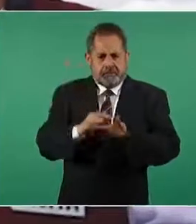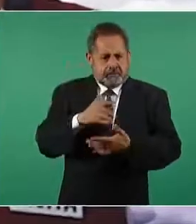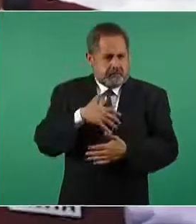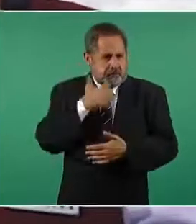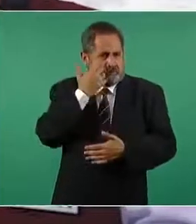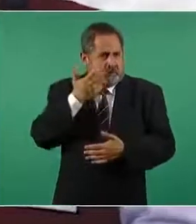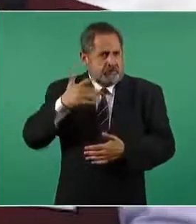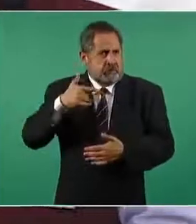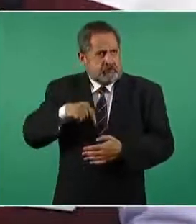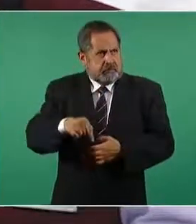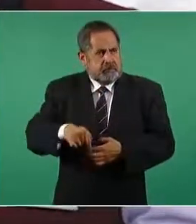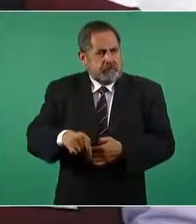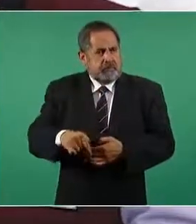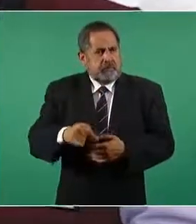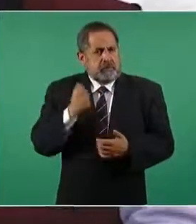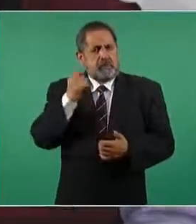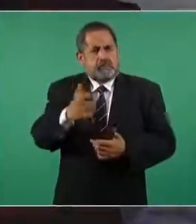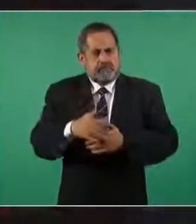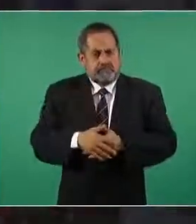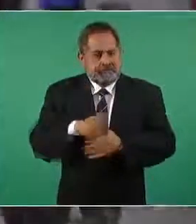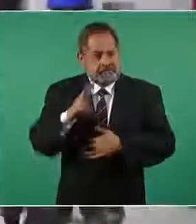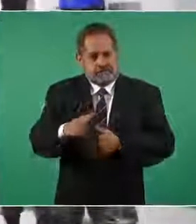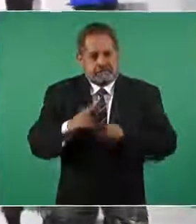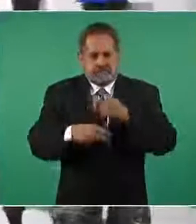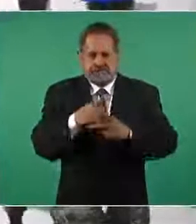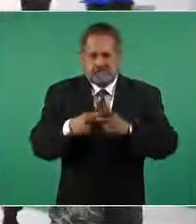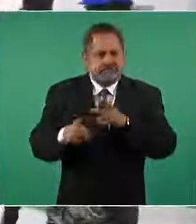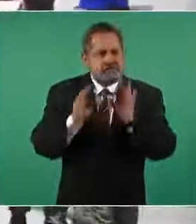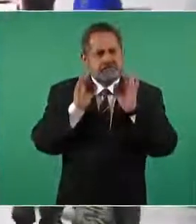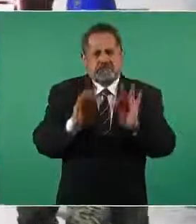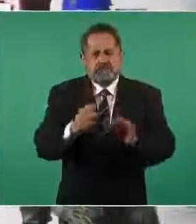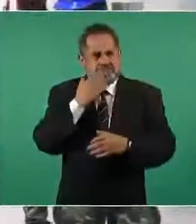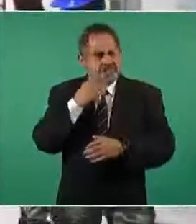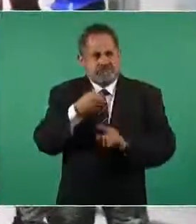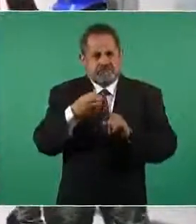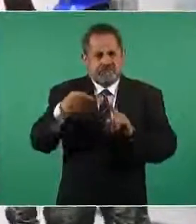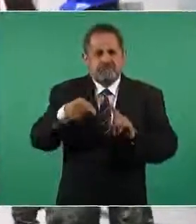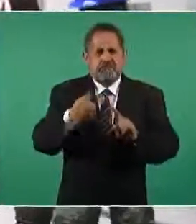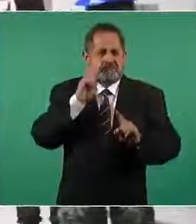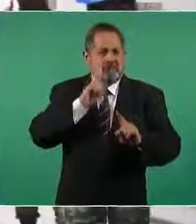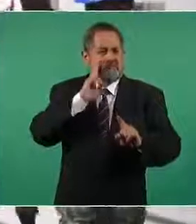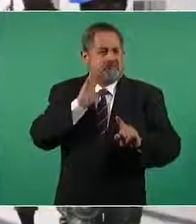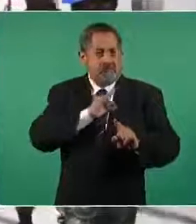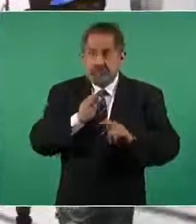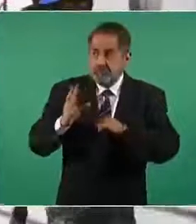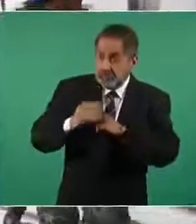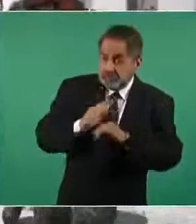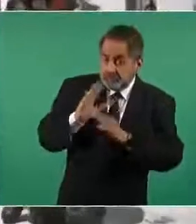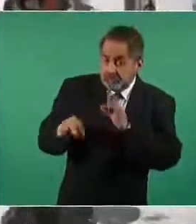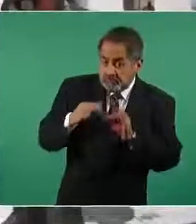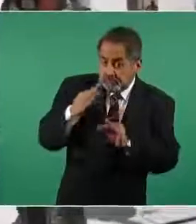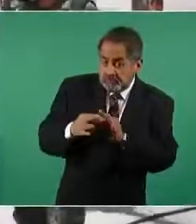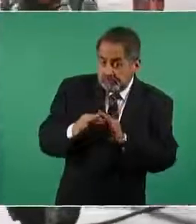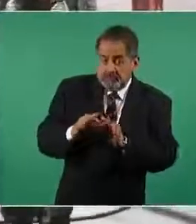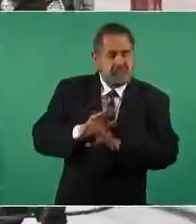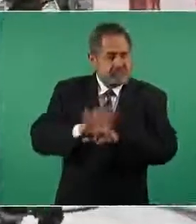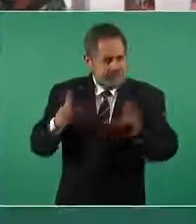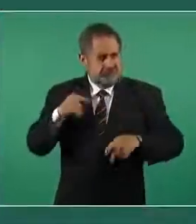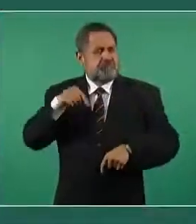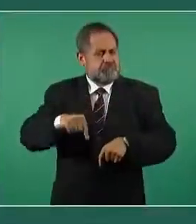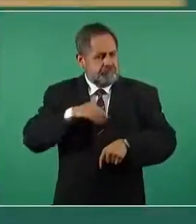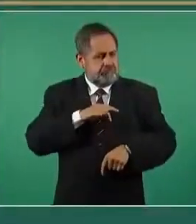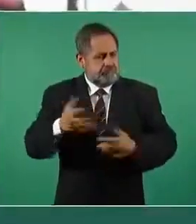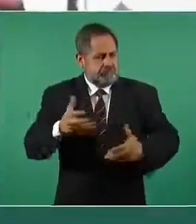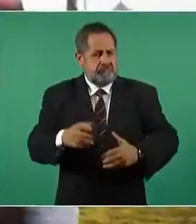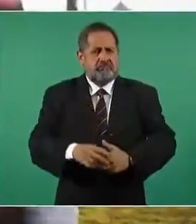zona metropolitana del país y por supuesto que tenemos el interés de iniciar operaciones aquí en cuanto se nos permita y por supuesto el aeropuerto esté operativo